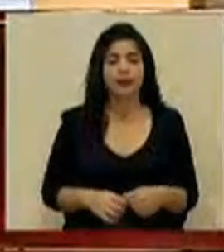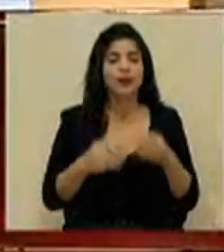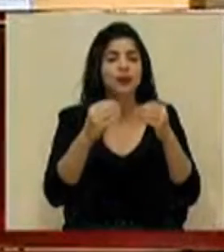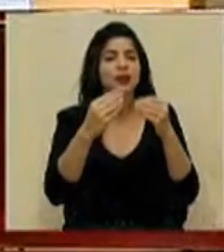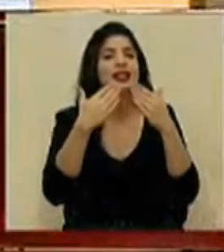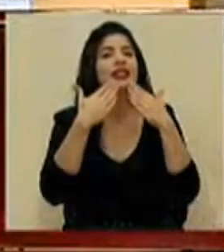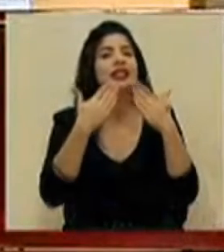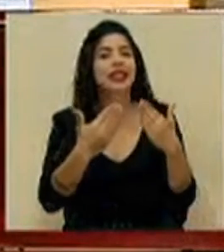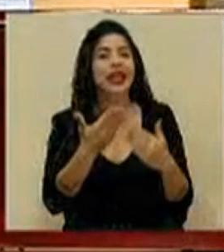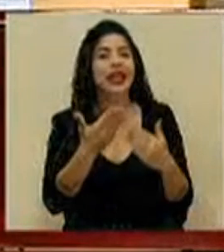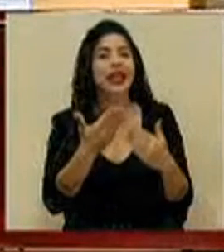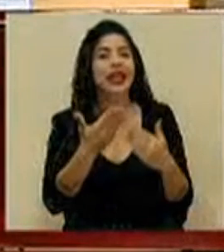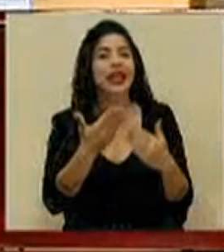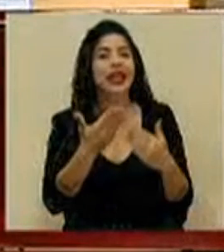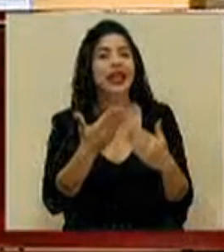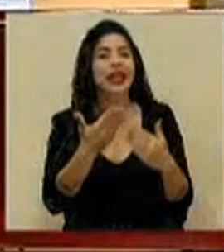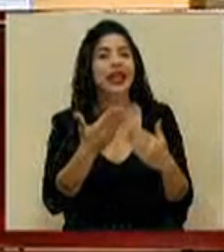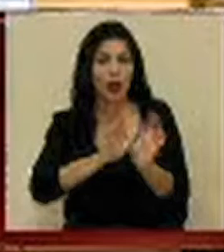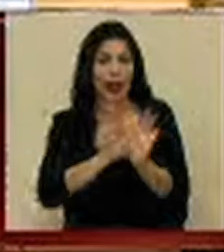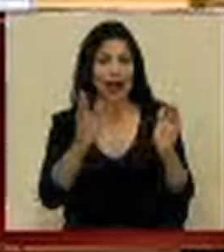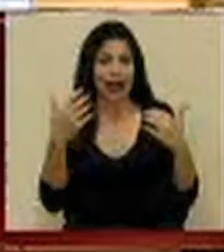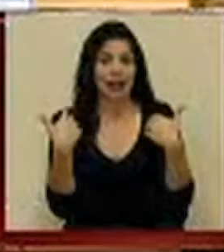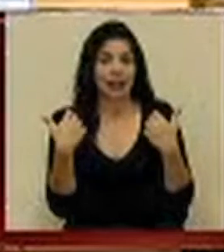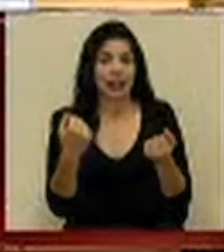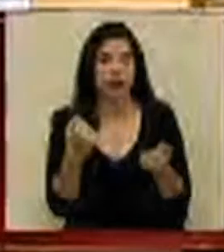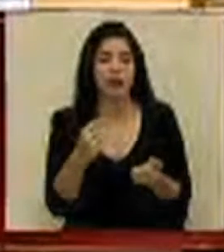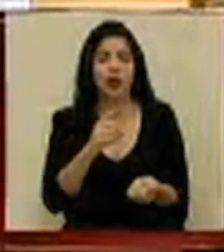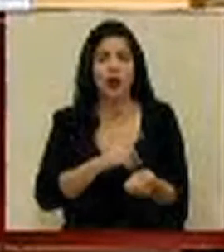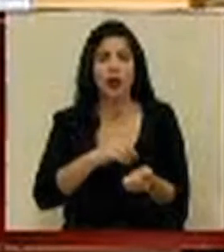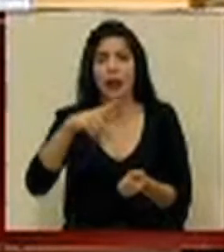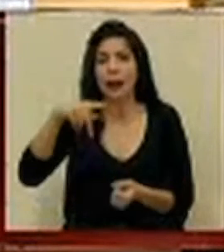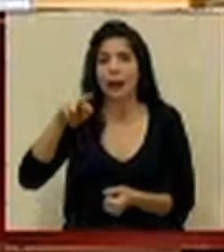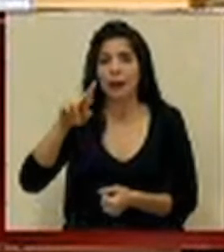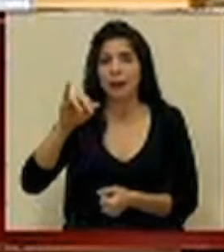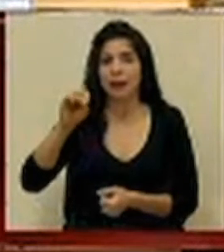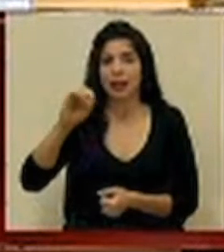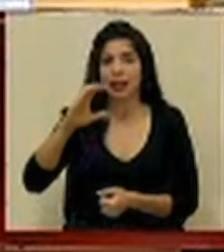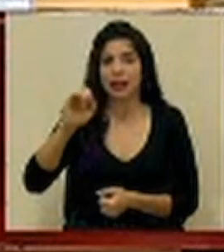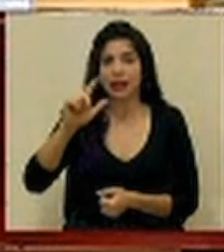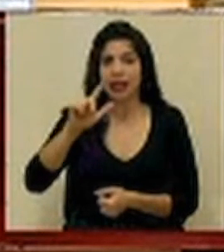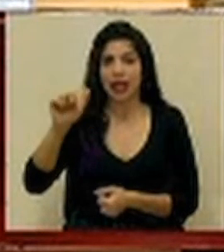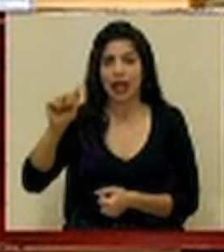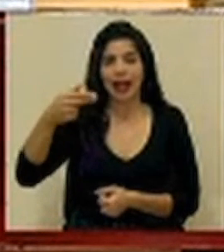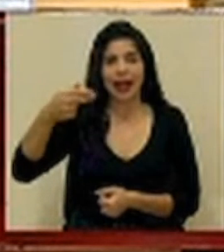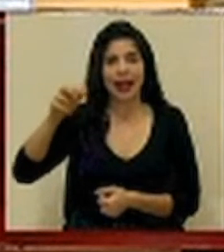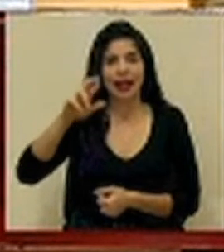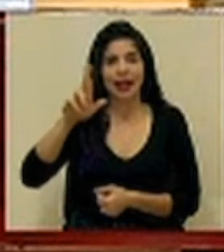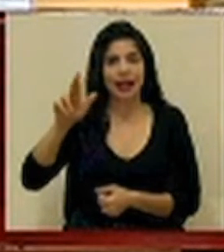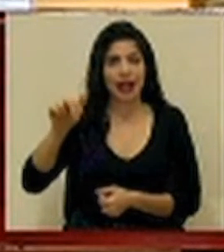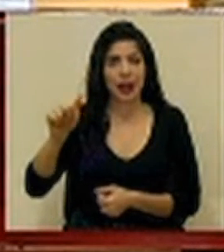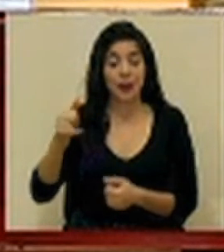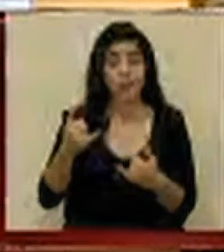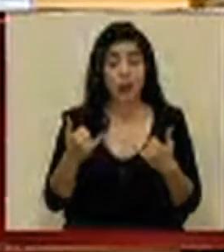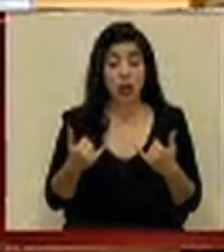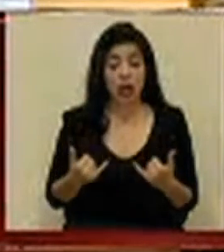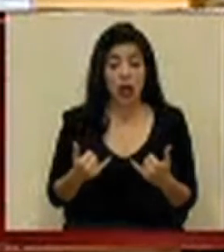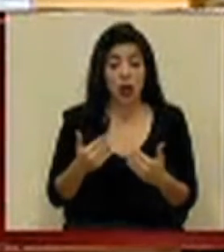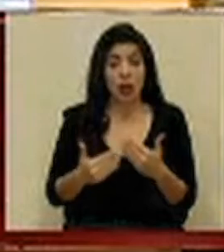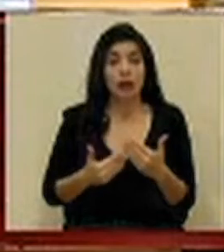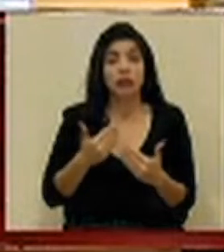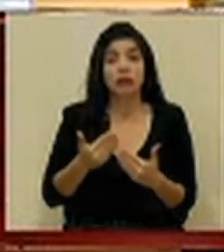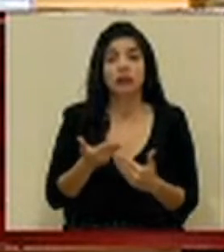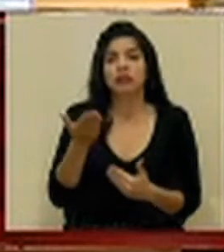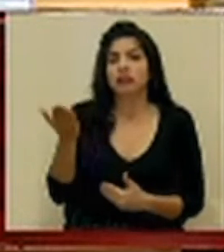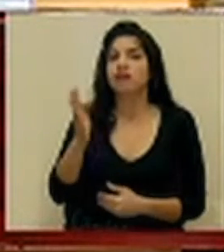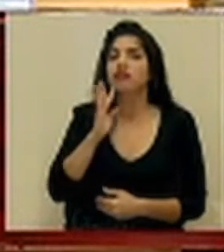Muchísimas gracias a la doctora general de la Salud, a la doctora Priscila Herrera. A continuación, vamos a hacerle el